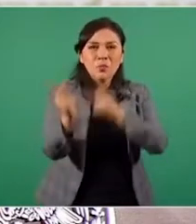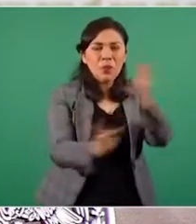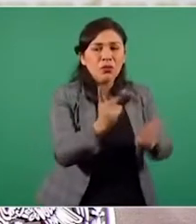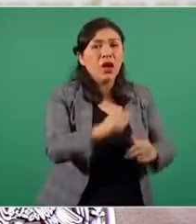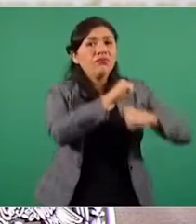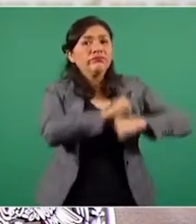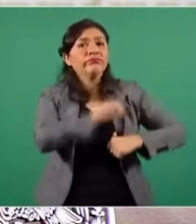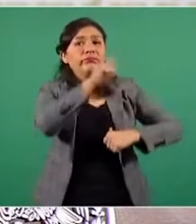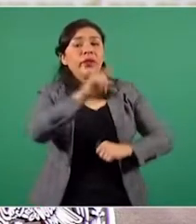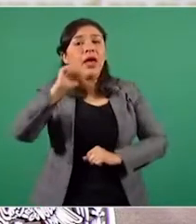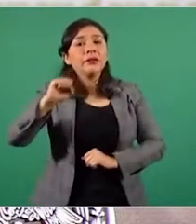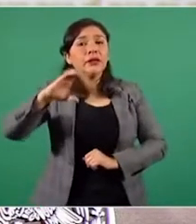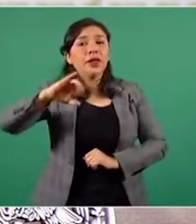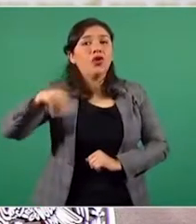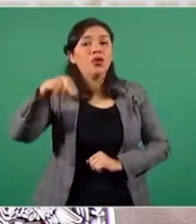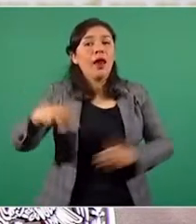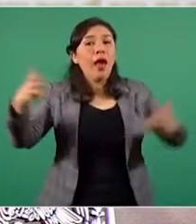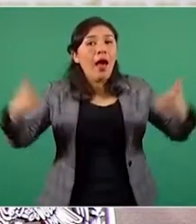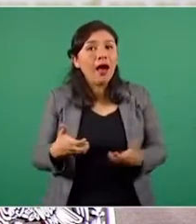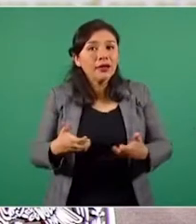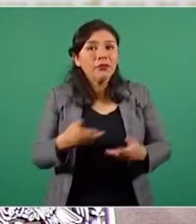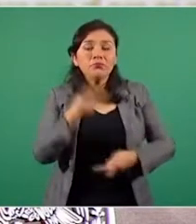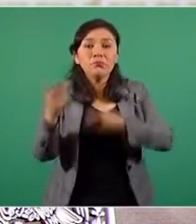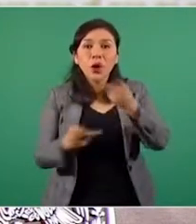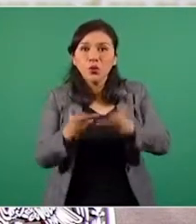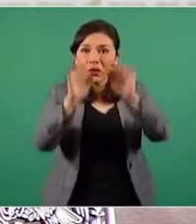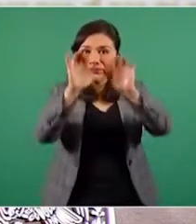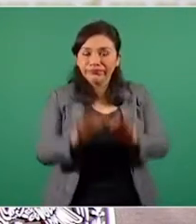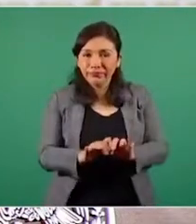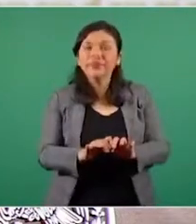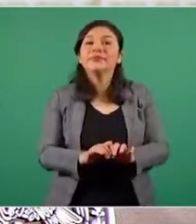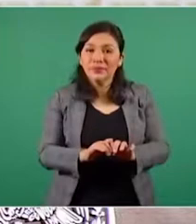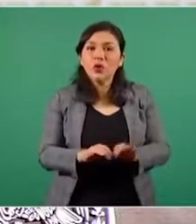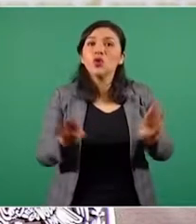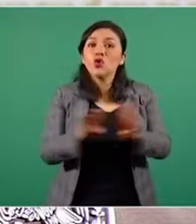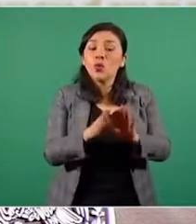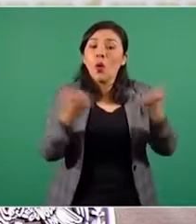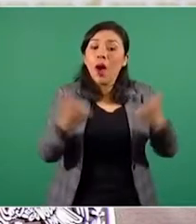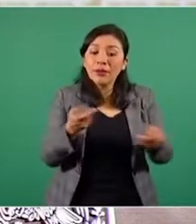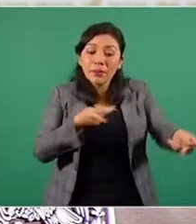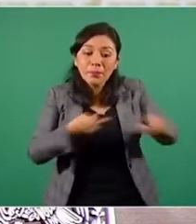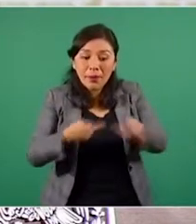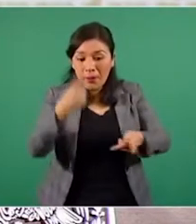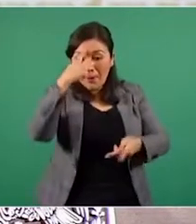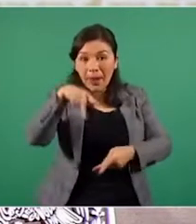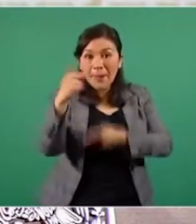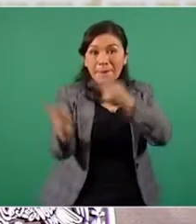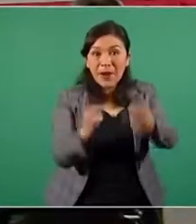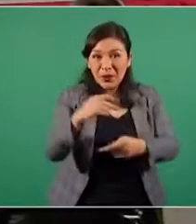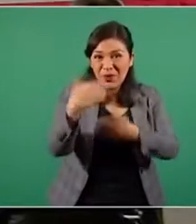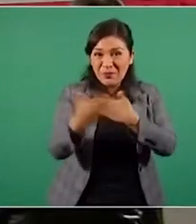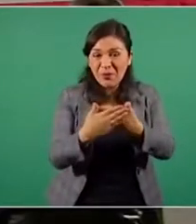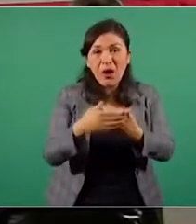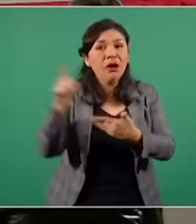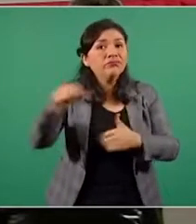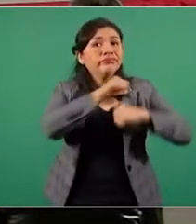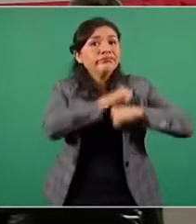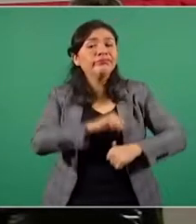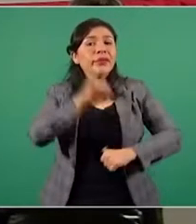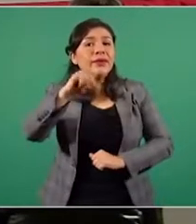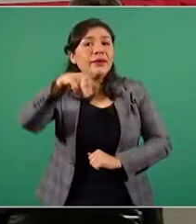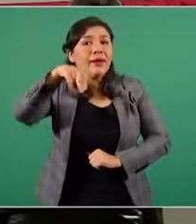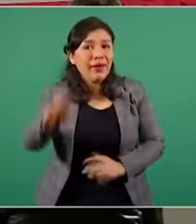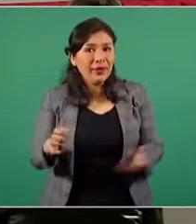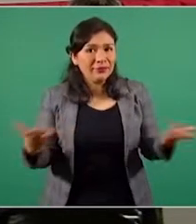Suprema Corte de Justicia de la Nación y la organización de la consulta popular del Instituto Nacional Electoral